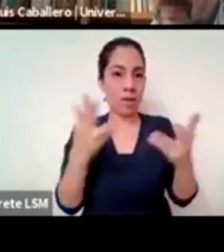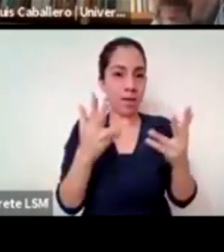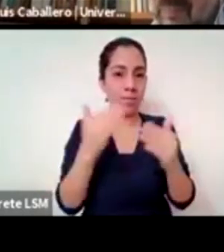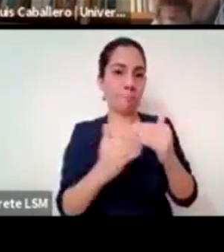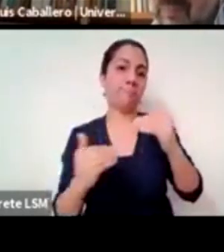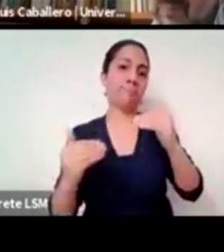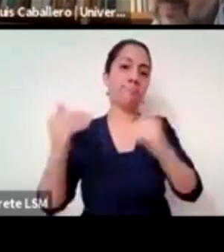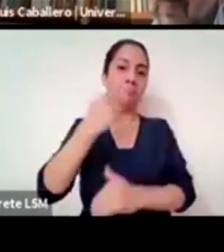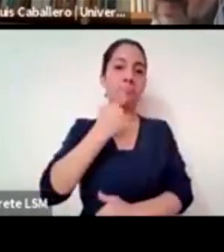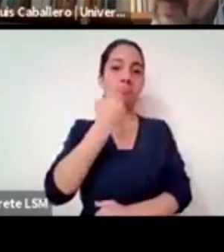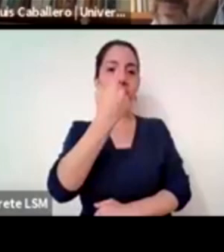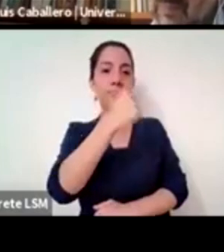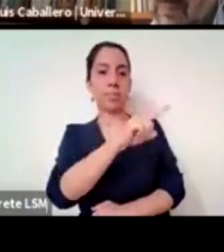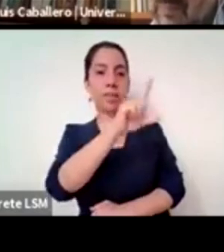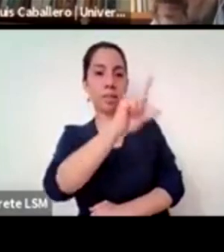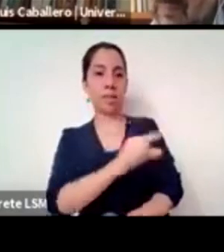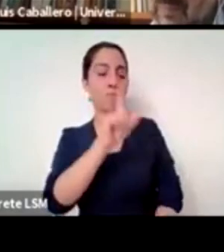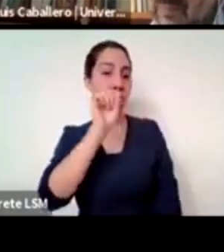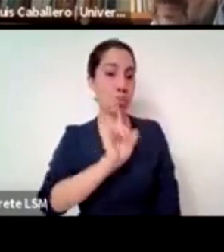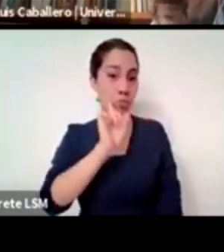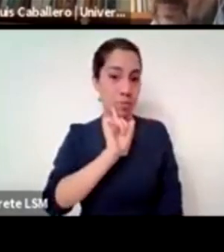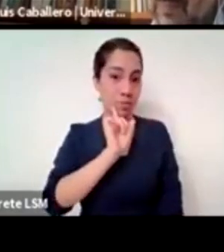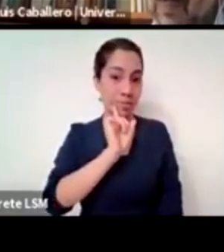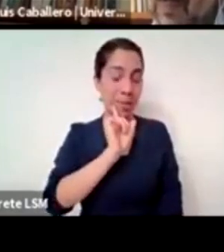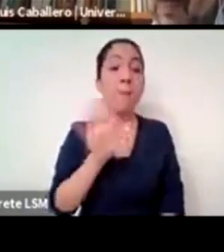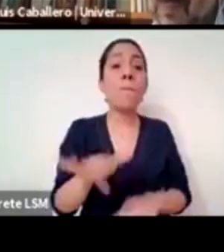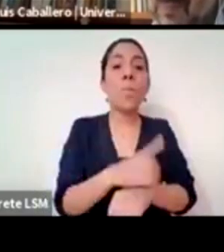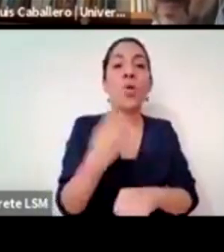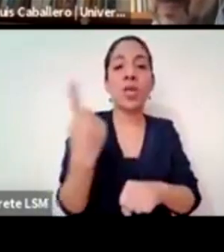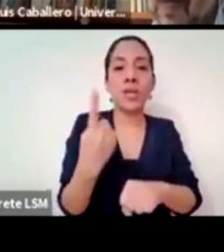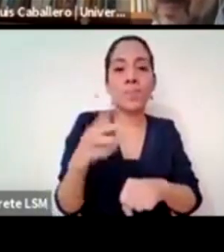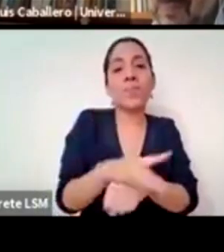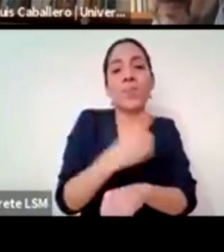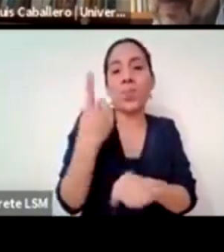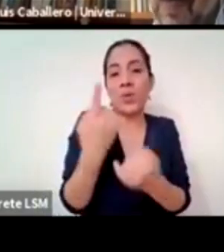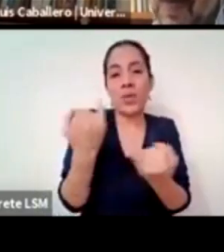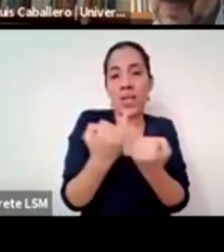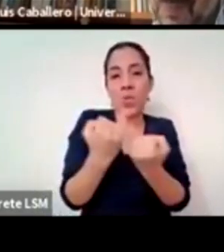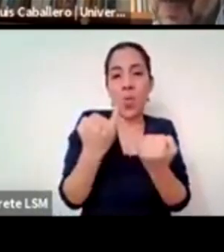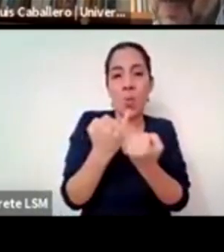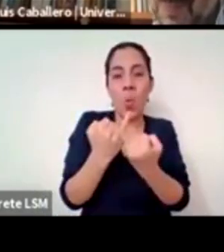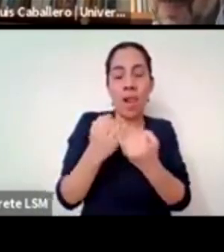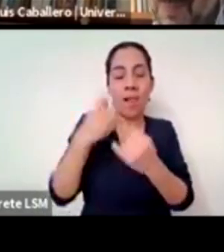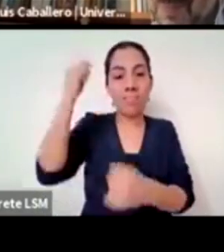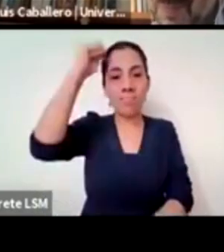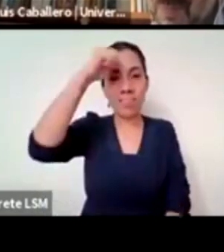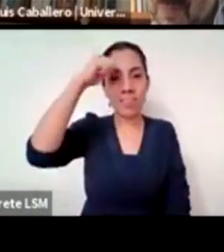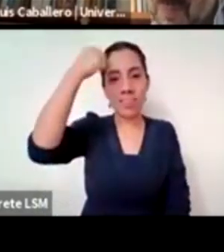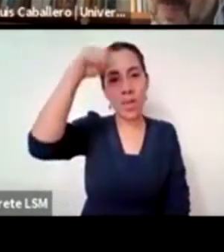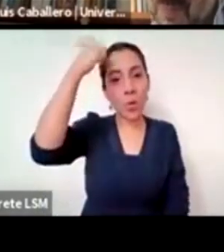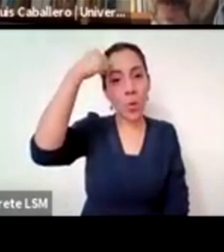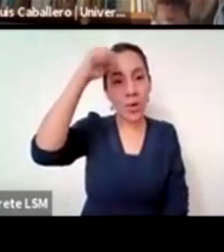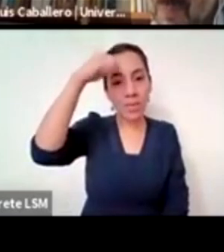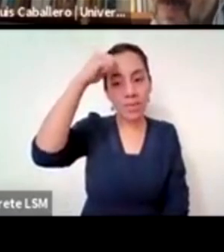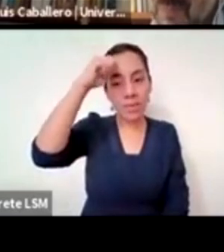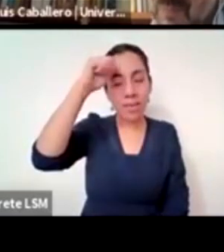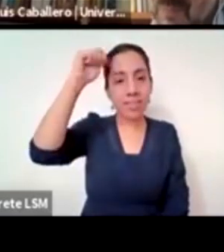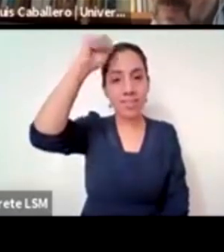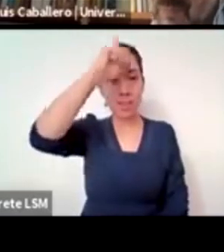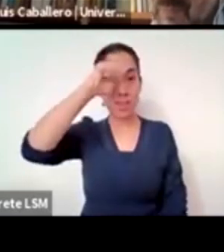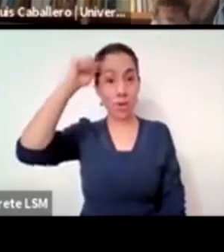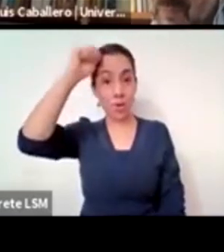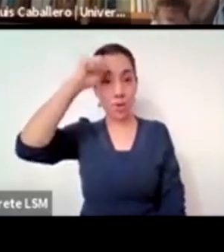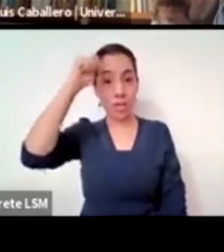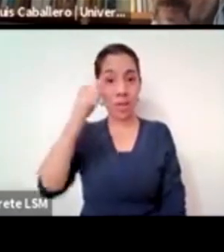masculinidad divina y eso sí que es difícil de desmontar en el imaginario social por tanto